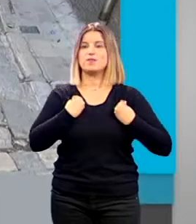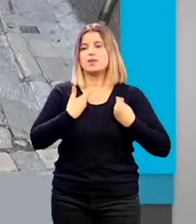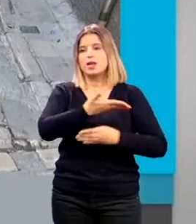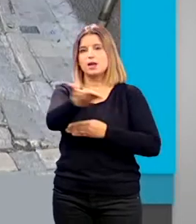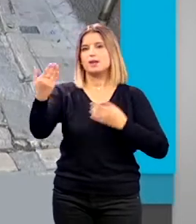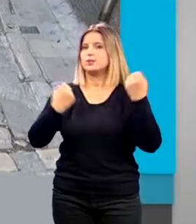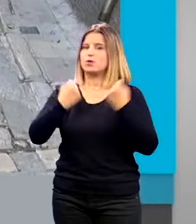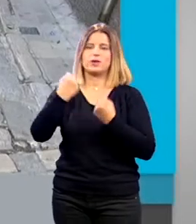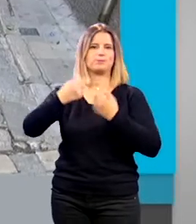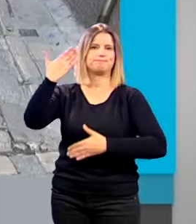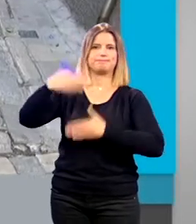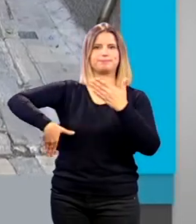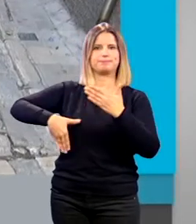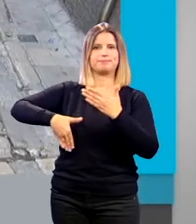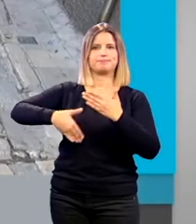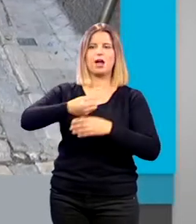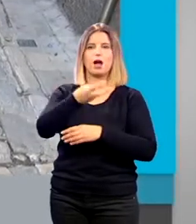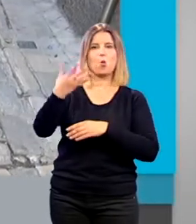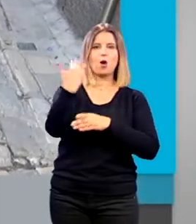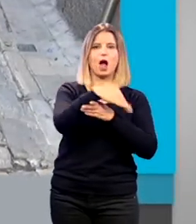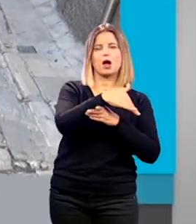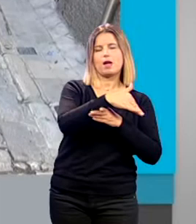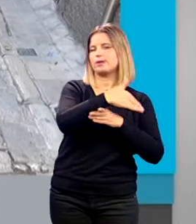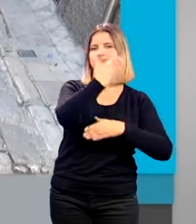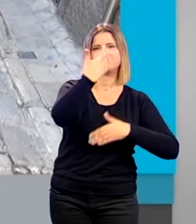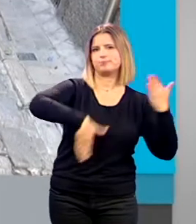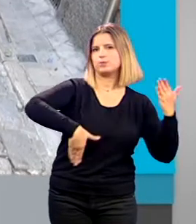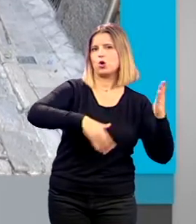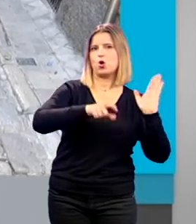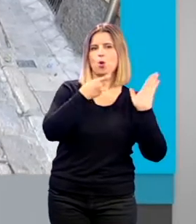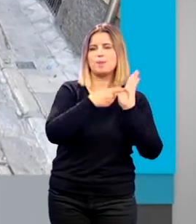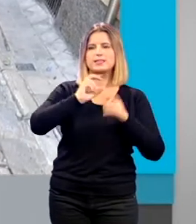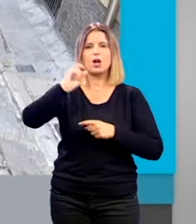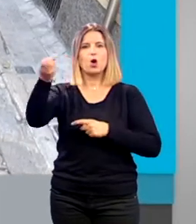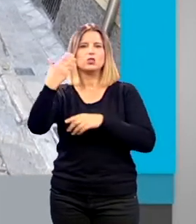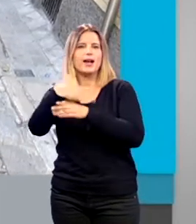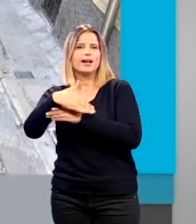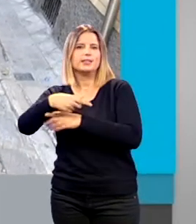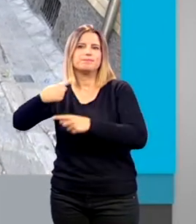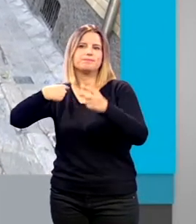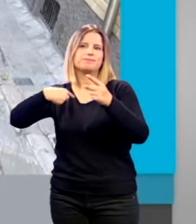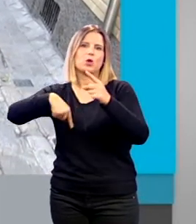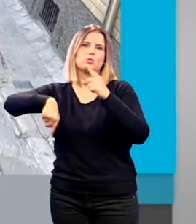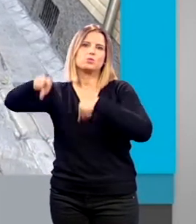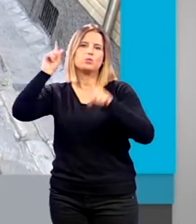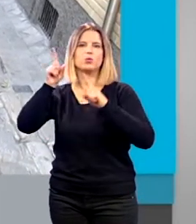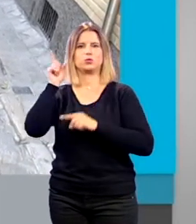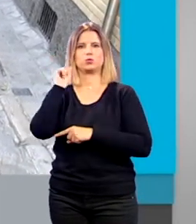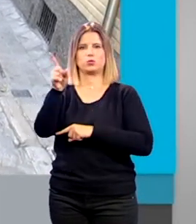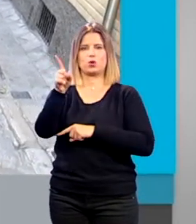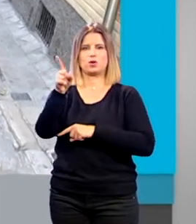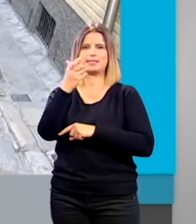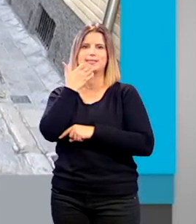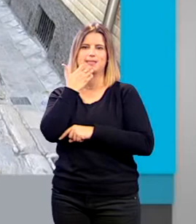de vehículos va a estar limitado en unas calles al 100% y en otro caso solamente con la limitación